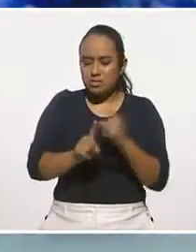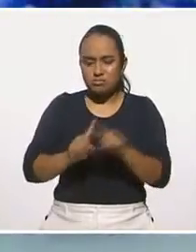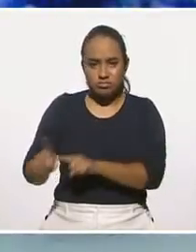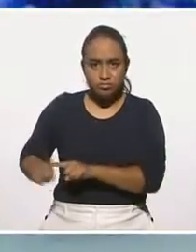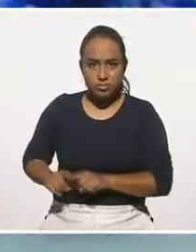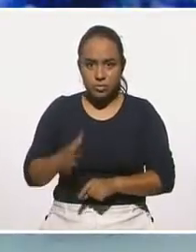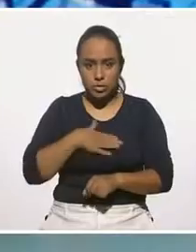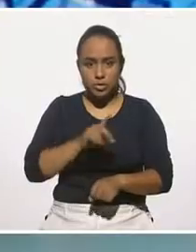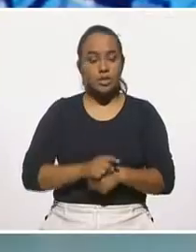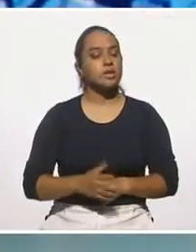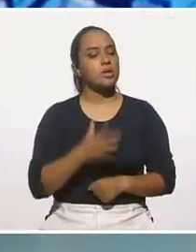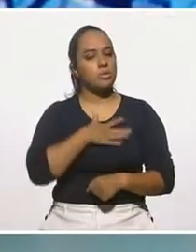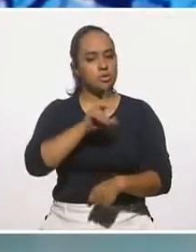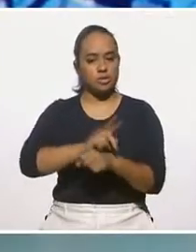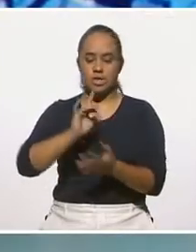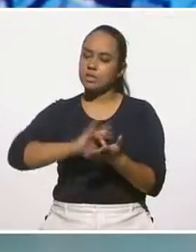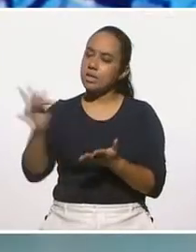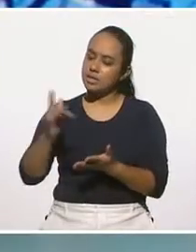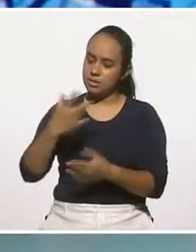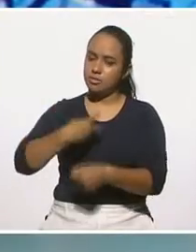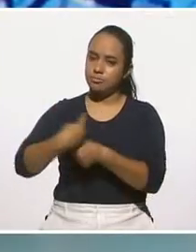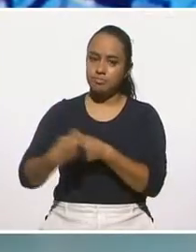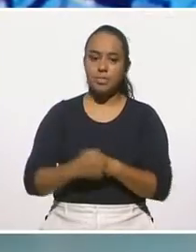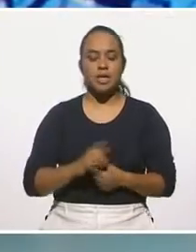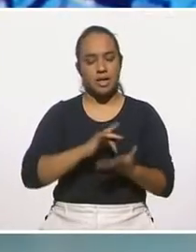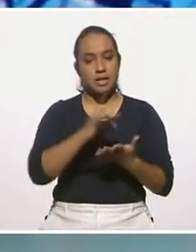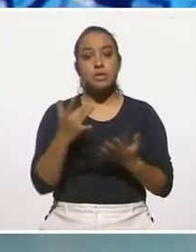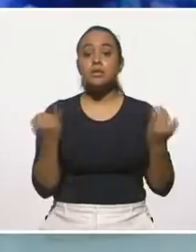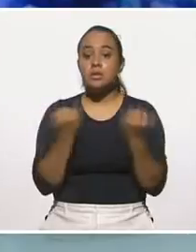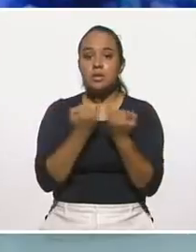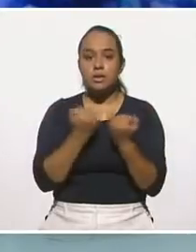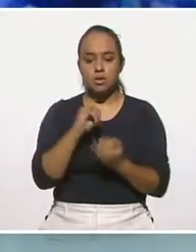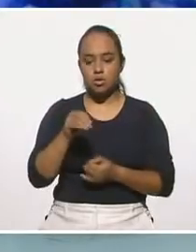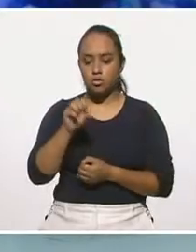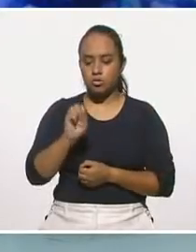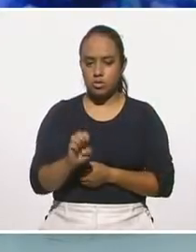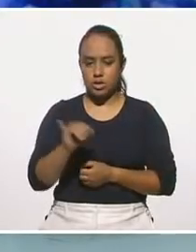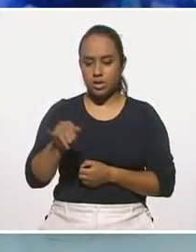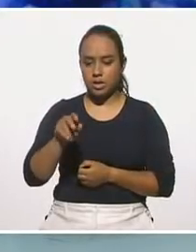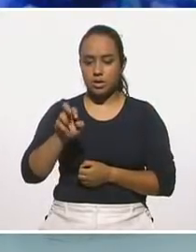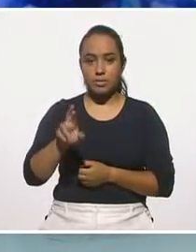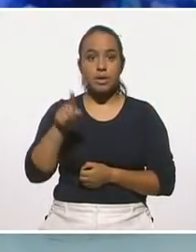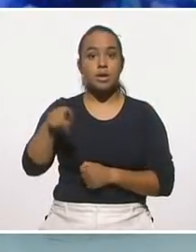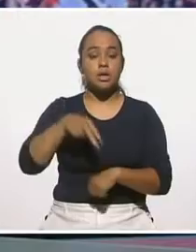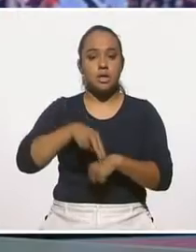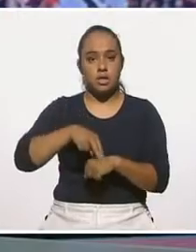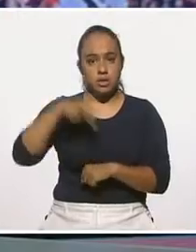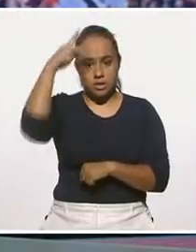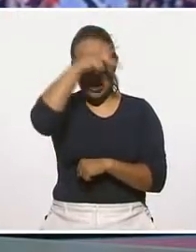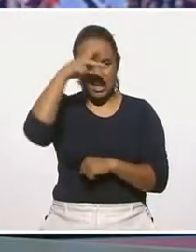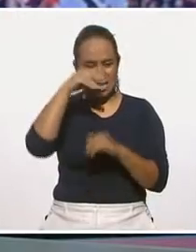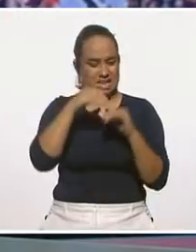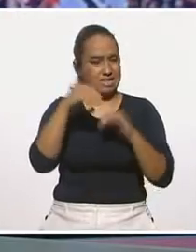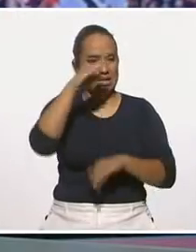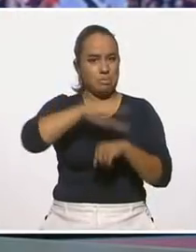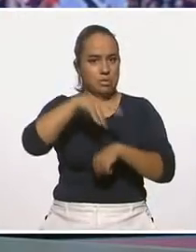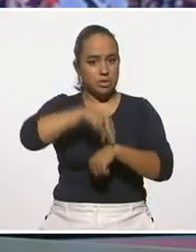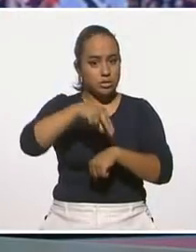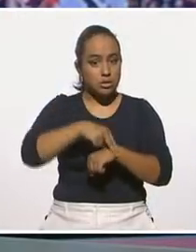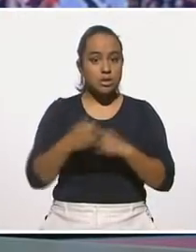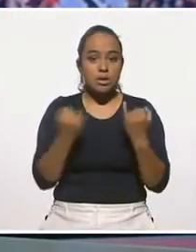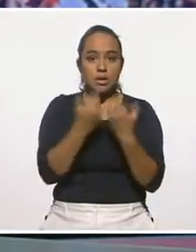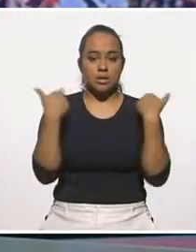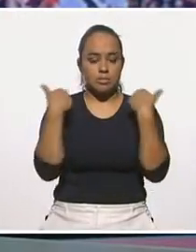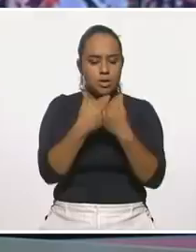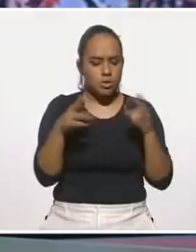días. Muy buenos días. Un gusto estar con ustedes. Gracias por la invitación. Gracias. Y también tenemos a José Javier Mendoza. Él es médico psiquiatra, maestro en investigación